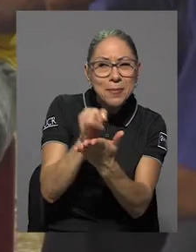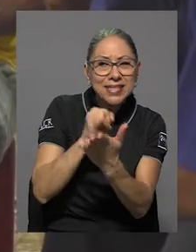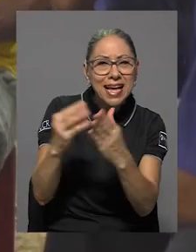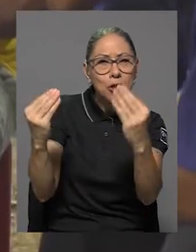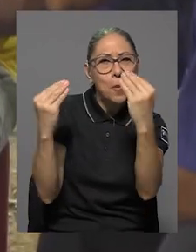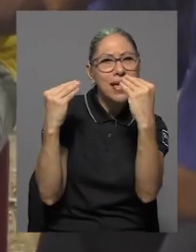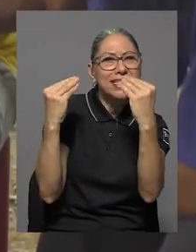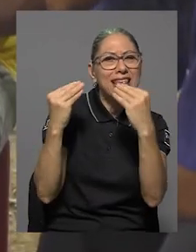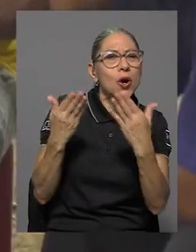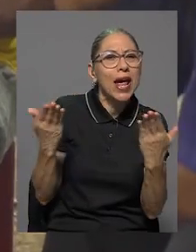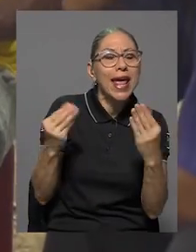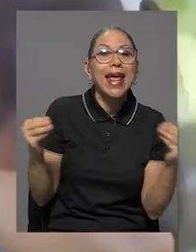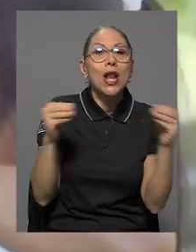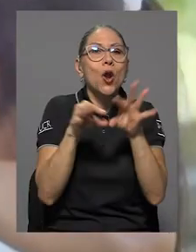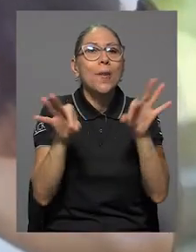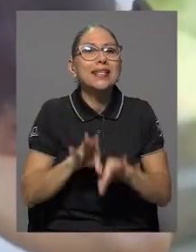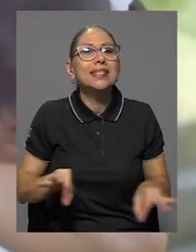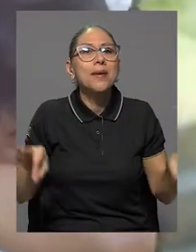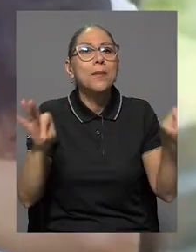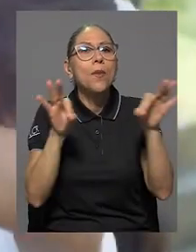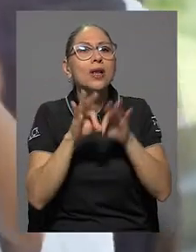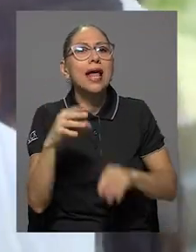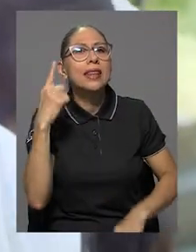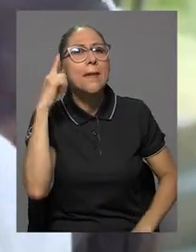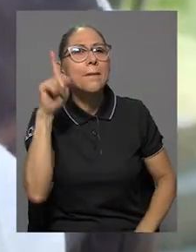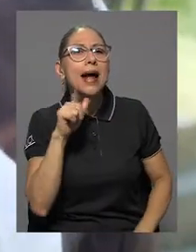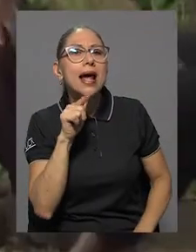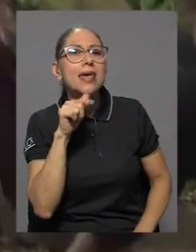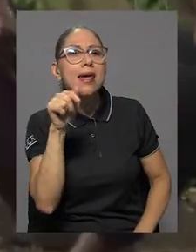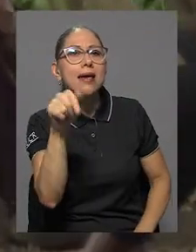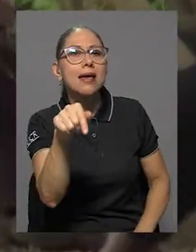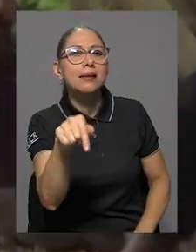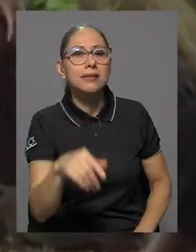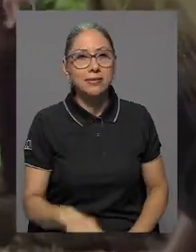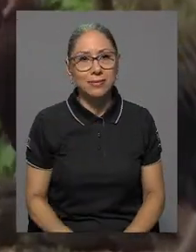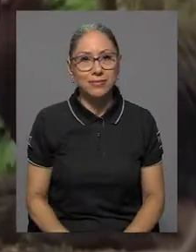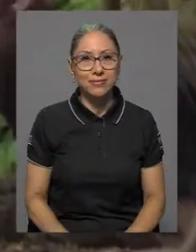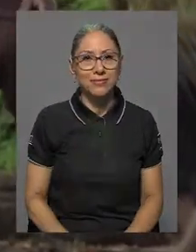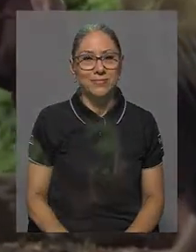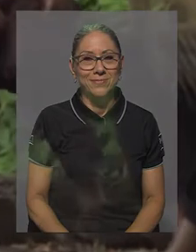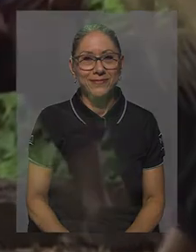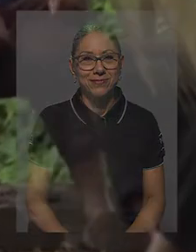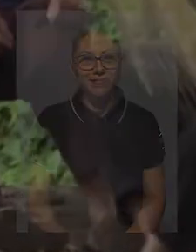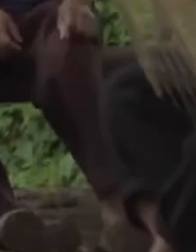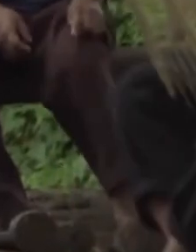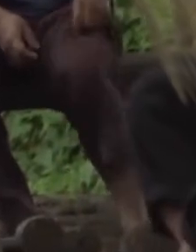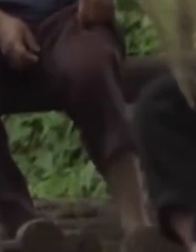investigación es que al final lo más importante es para quién es. Gracias. Gracias.